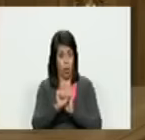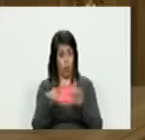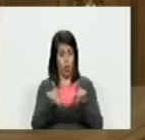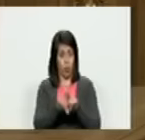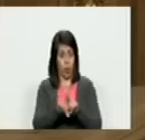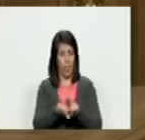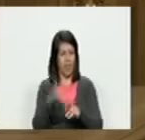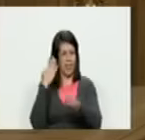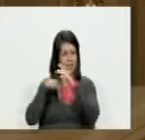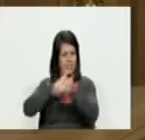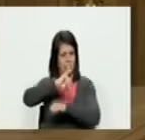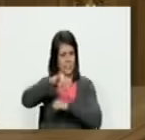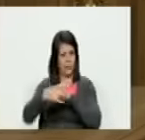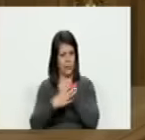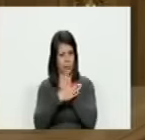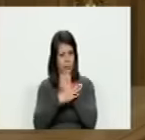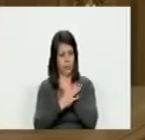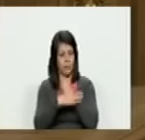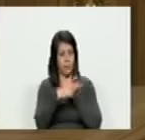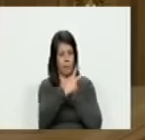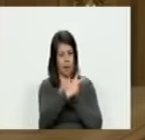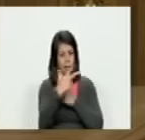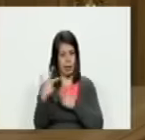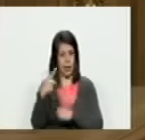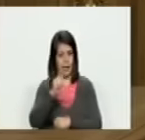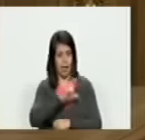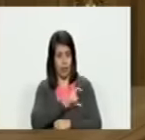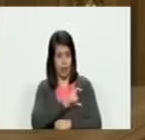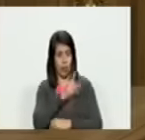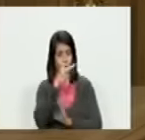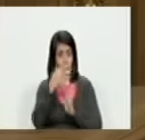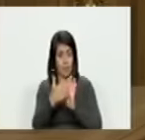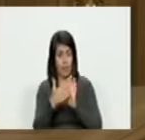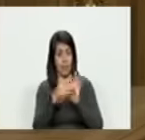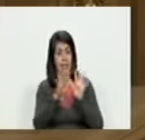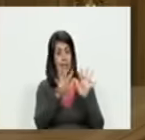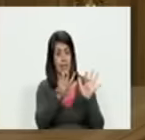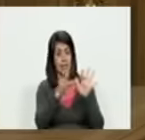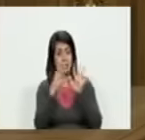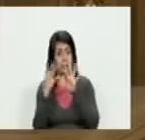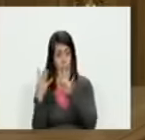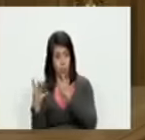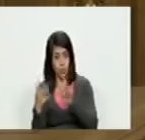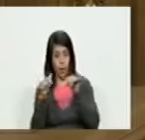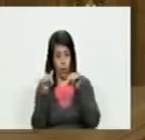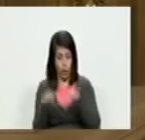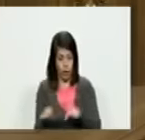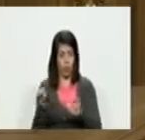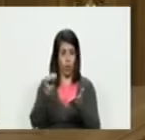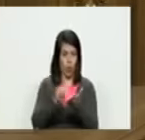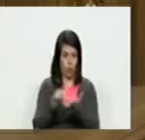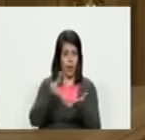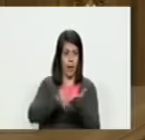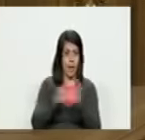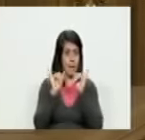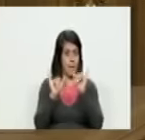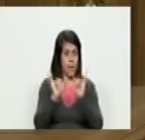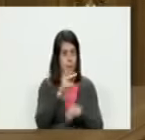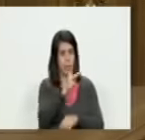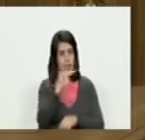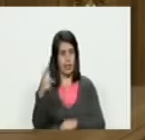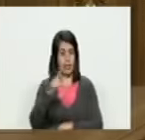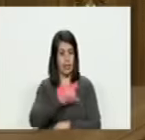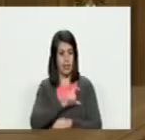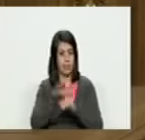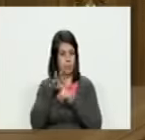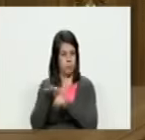autoproclamó el 23 de enero del 19 y para esto van ahora van a hacer toda la estrategia para crear máxima